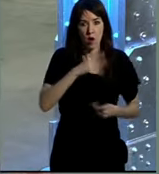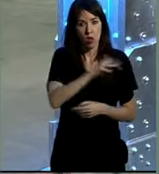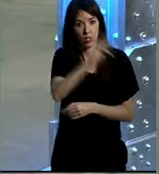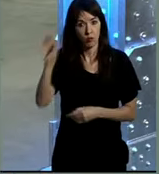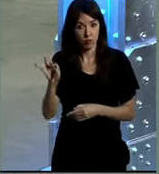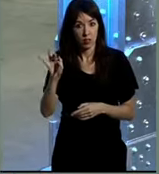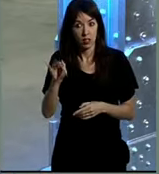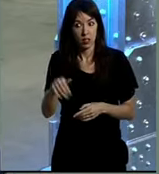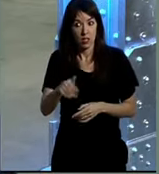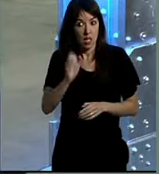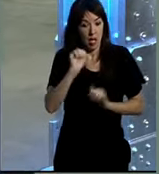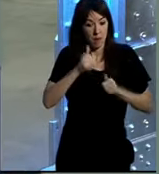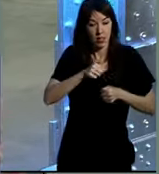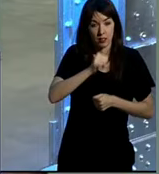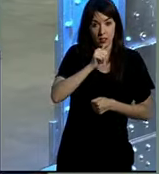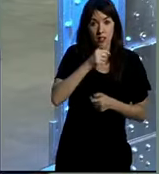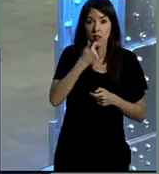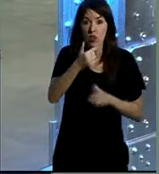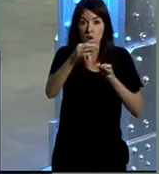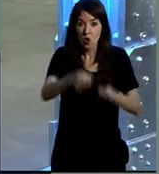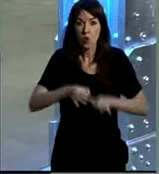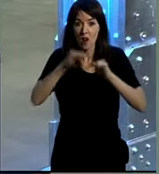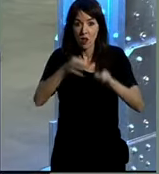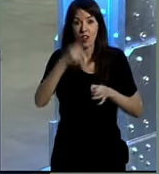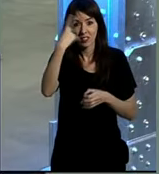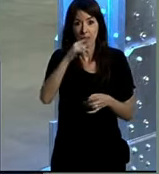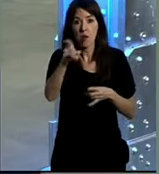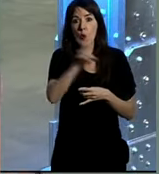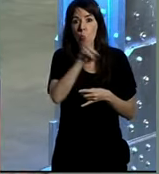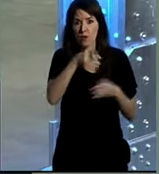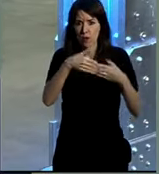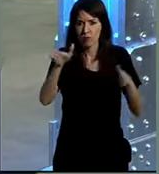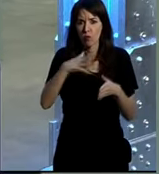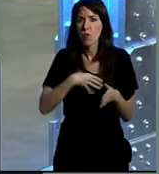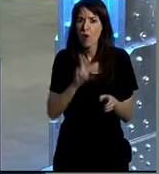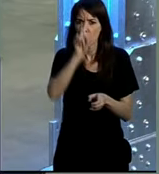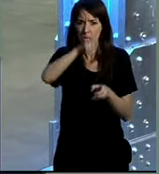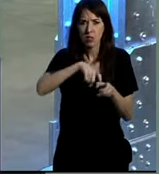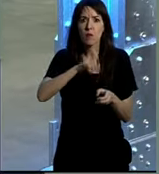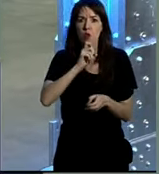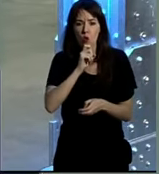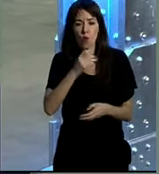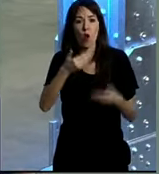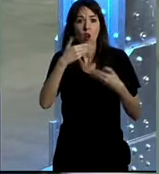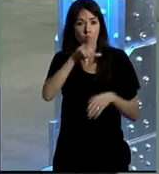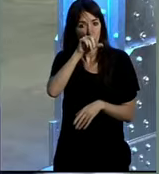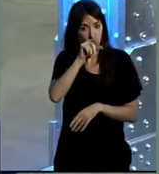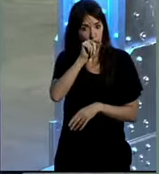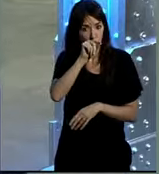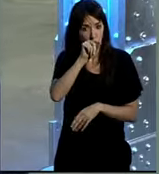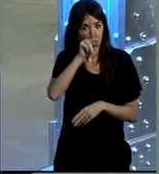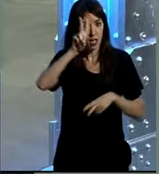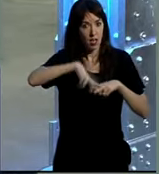palabra. Antes de que empecemos la sesión, deciros como siempre que sabéis que tenemos Wi-Fi abierta y que podéis participar con nosotros a través de Twitter